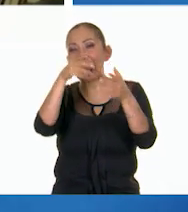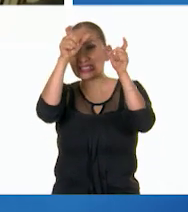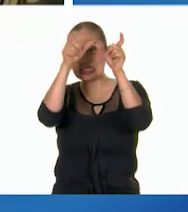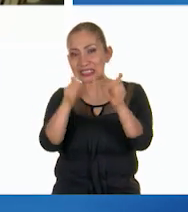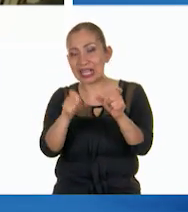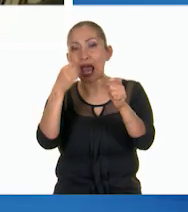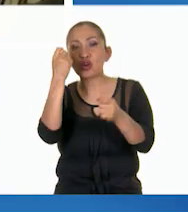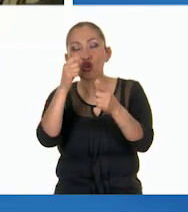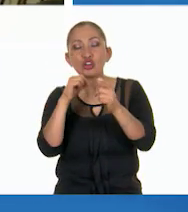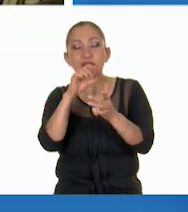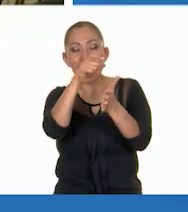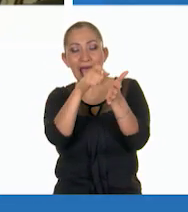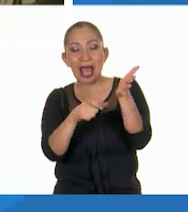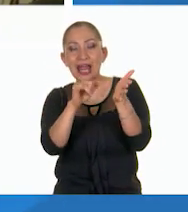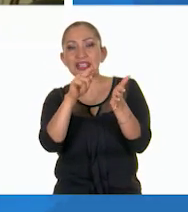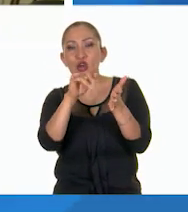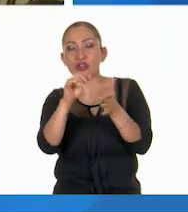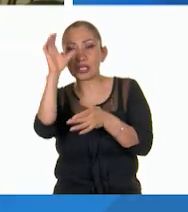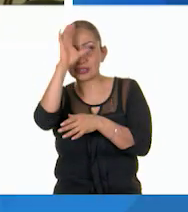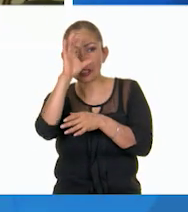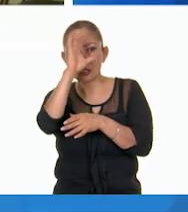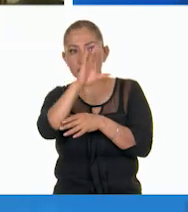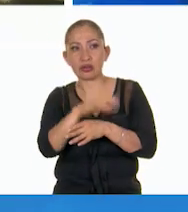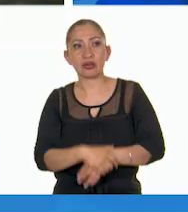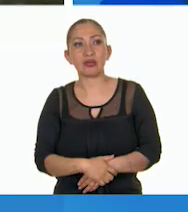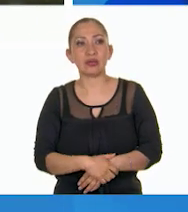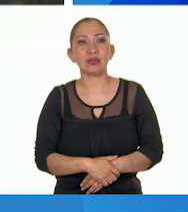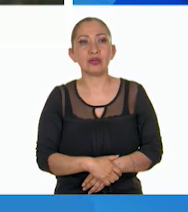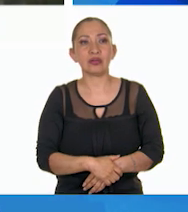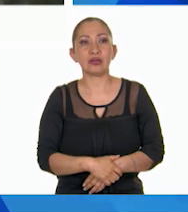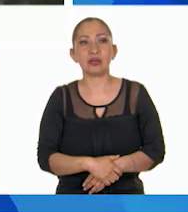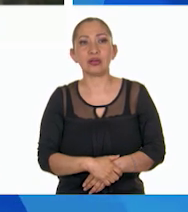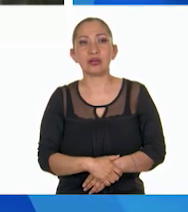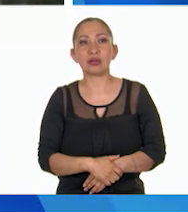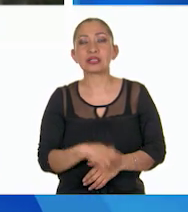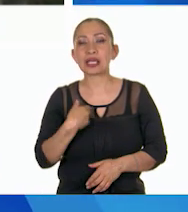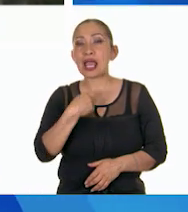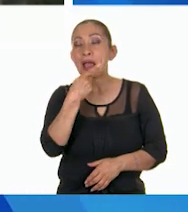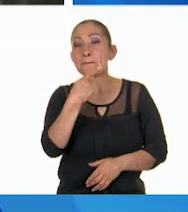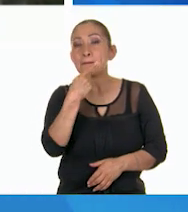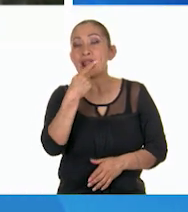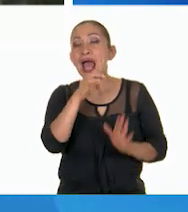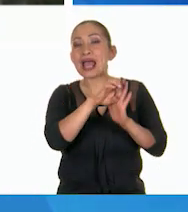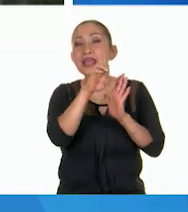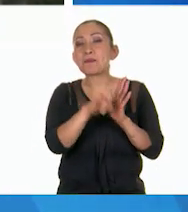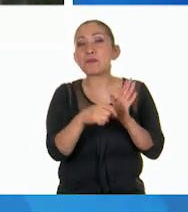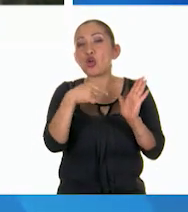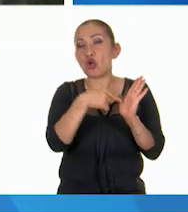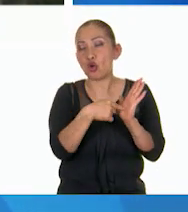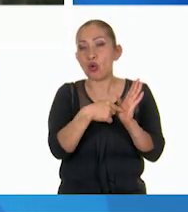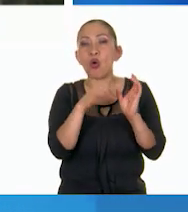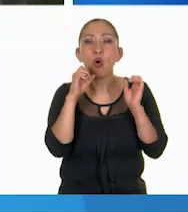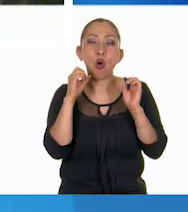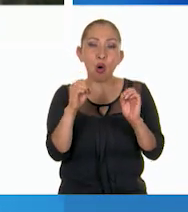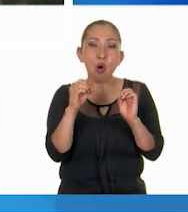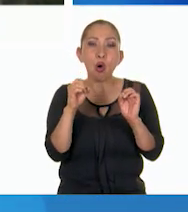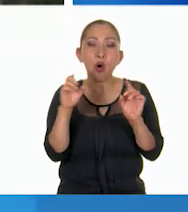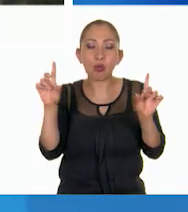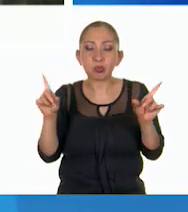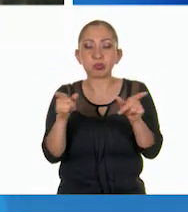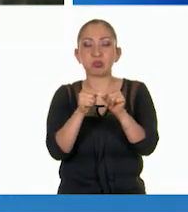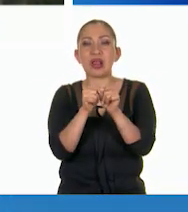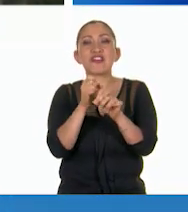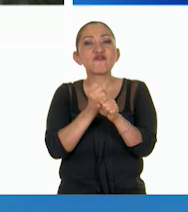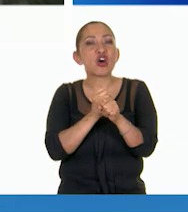Dan ejemplo de lo que se está hablando. También la completan o especifican la